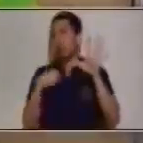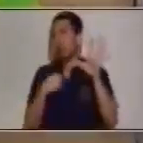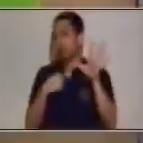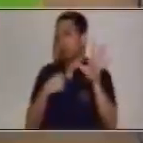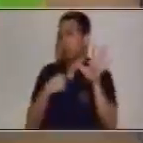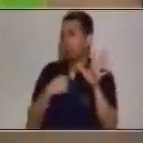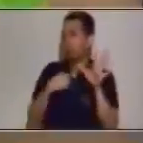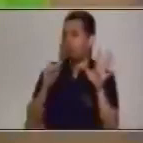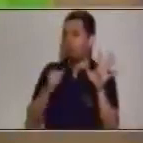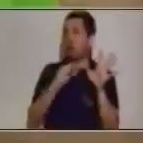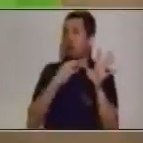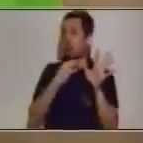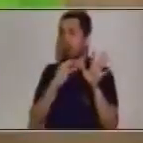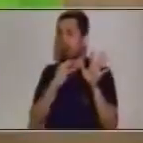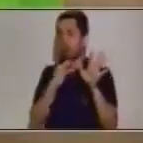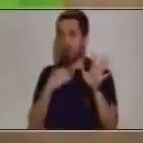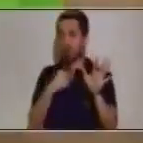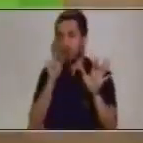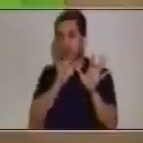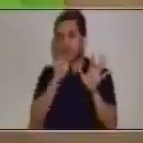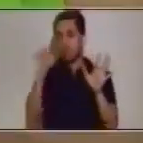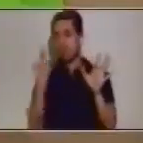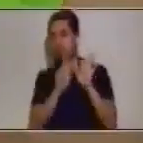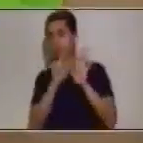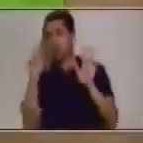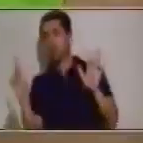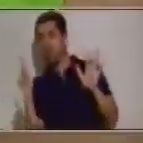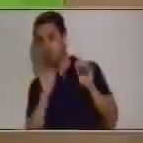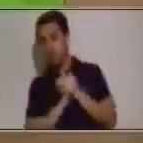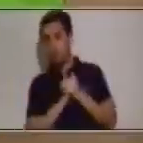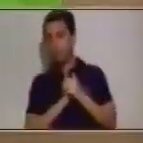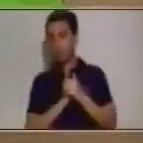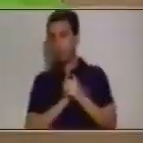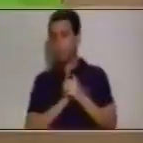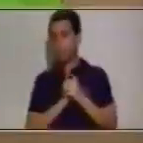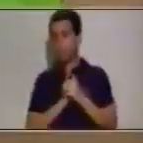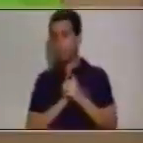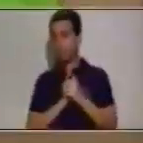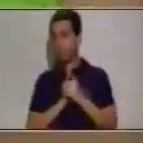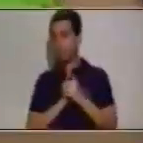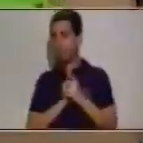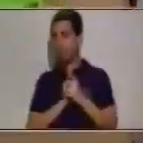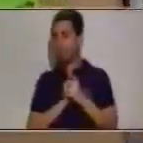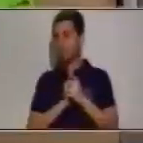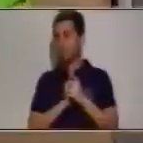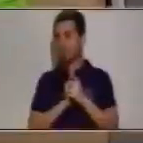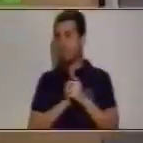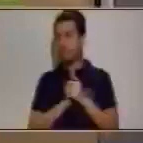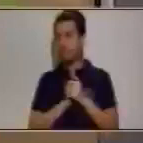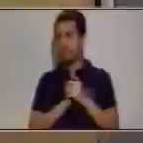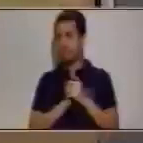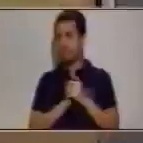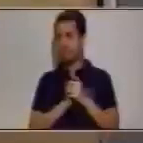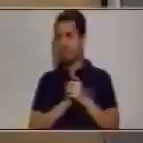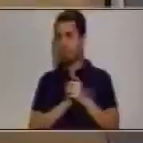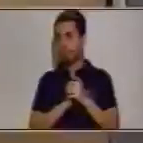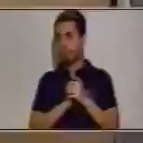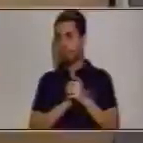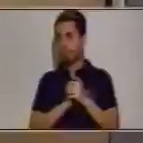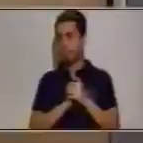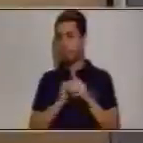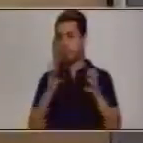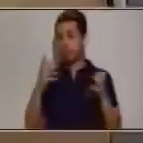dice, con mucho gusto, yo te lo presto. Entonces, tenemos que recordarnos